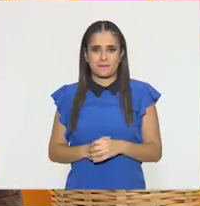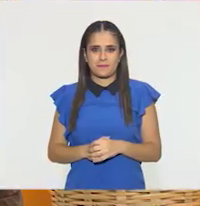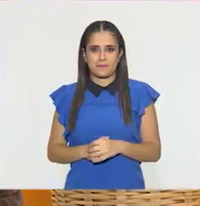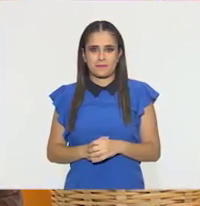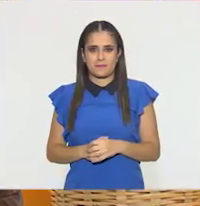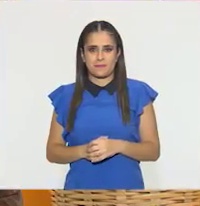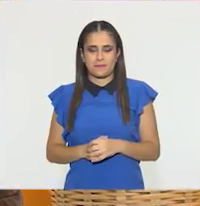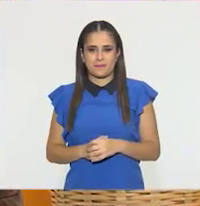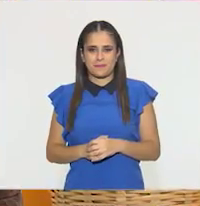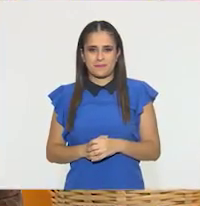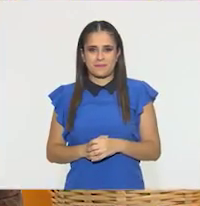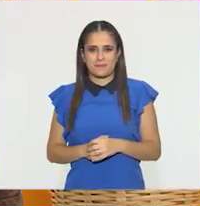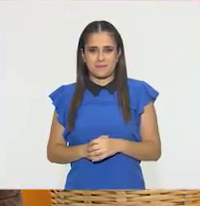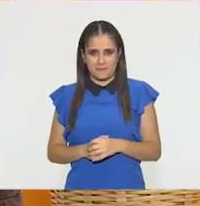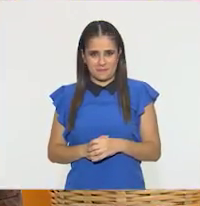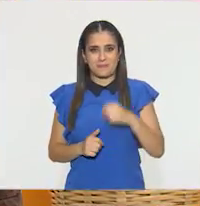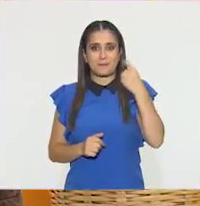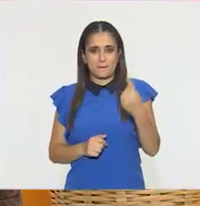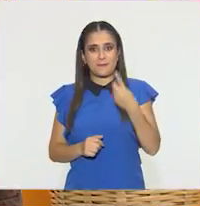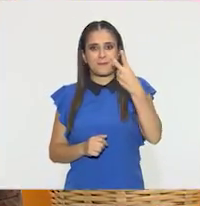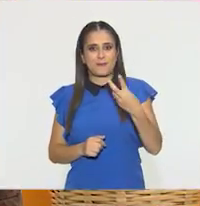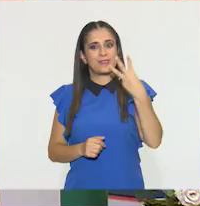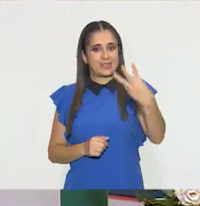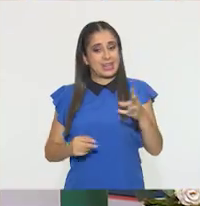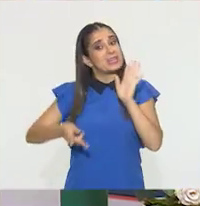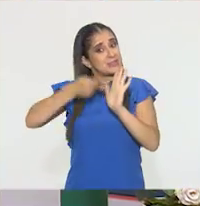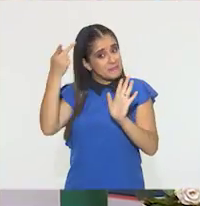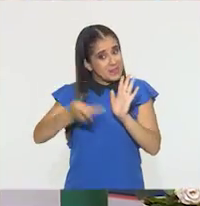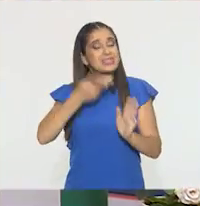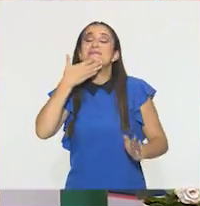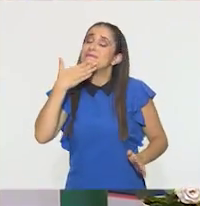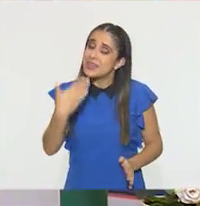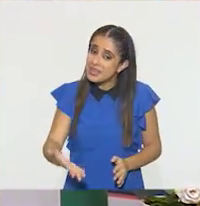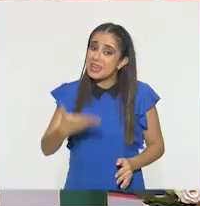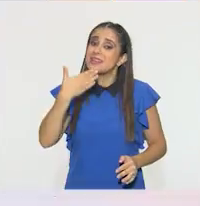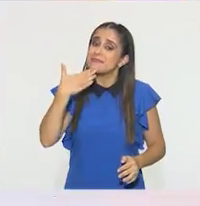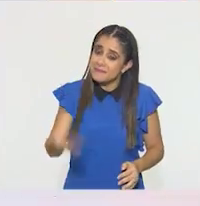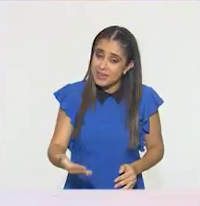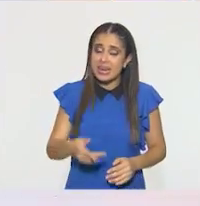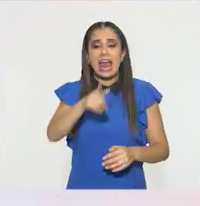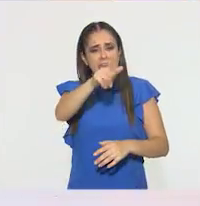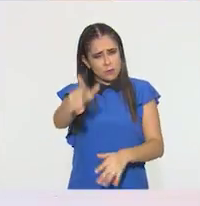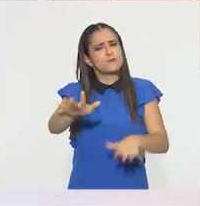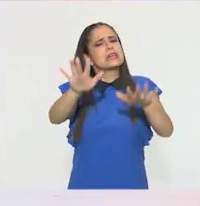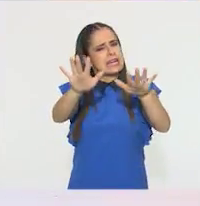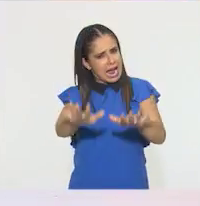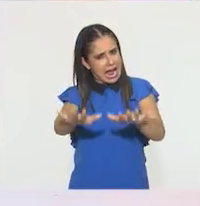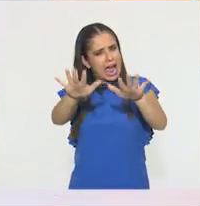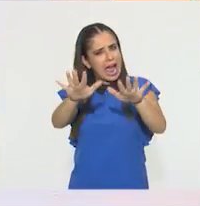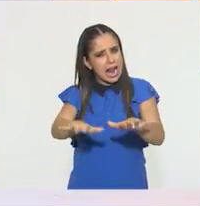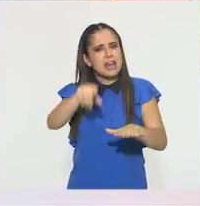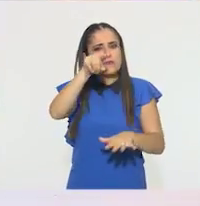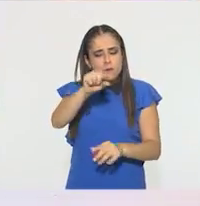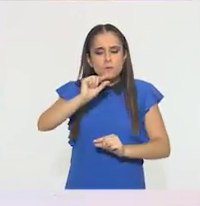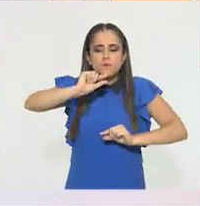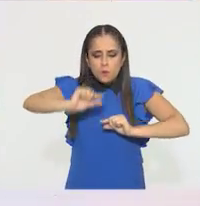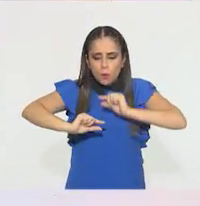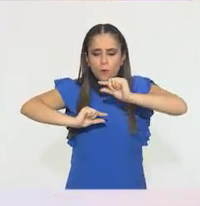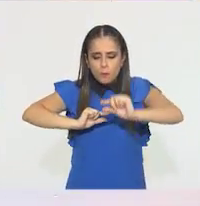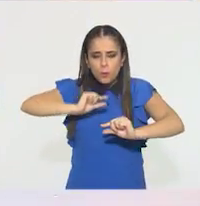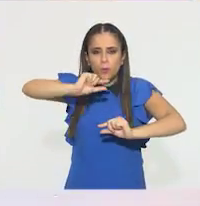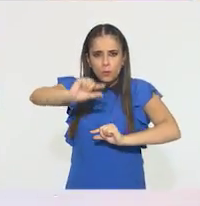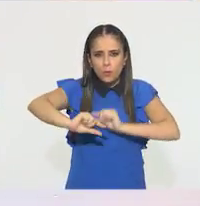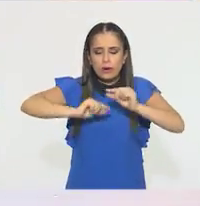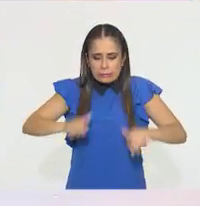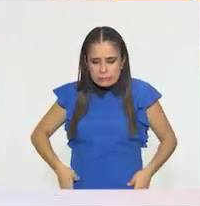Tres veces. Bien. Vamos bien, vamos bien. Con calma, chicos. Es cuestión de irlo practicando.